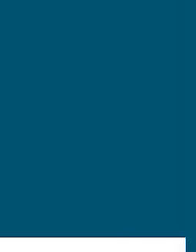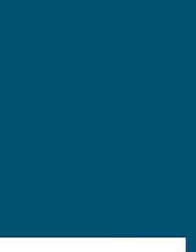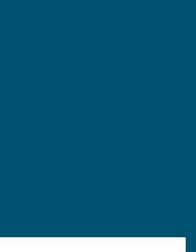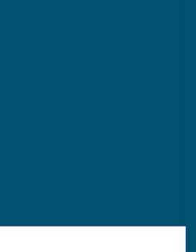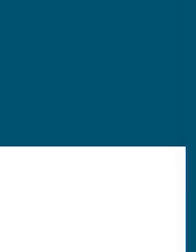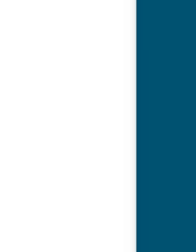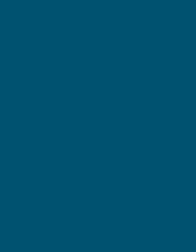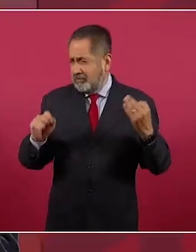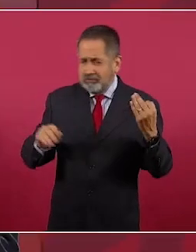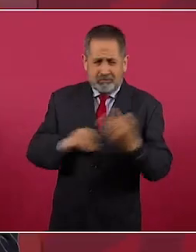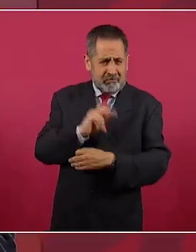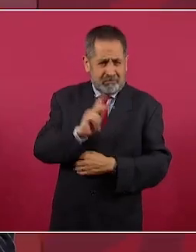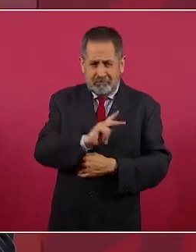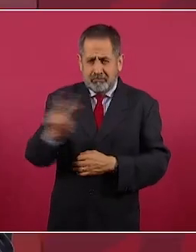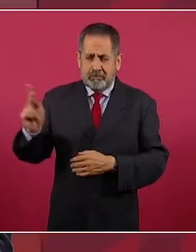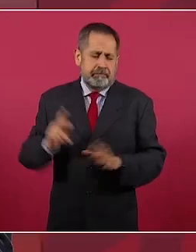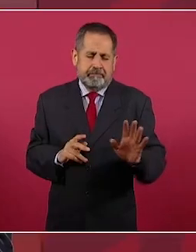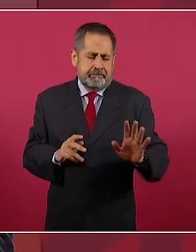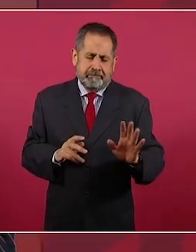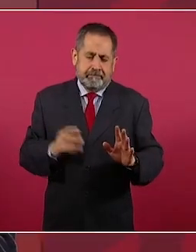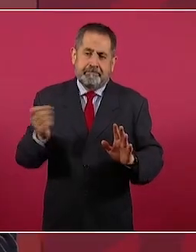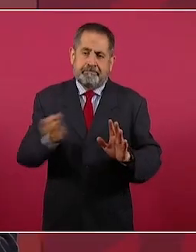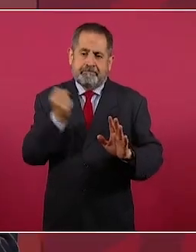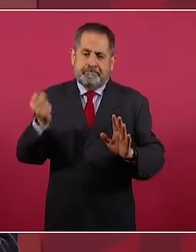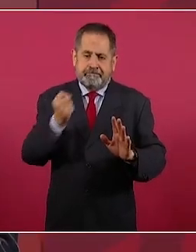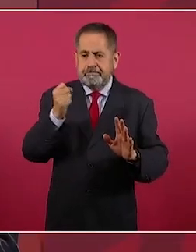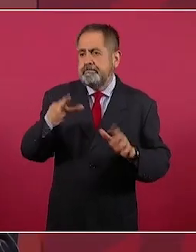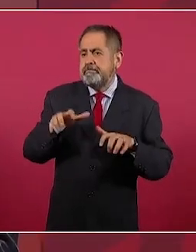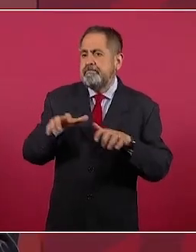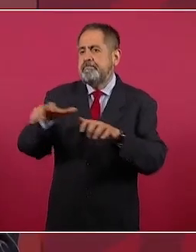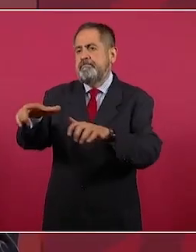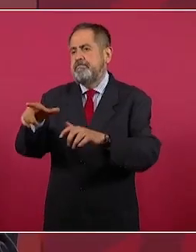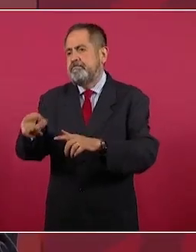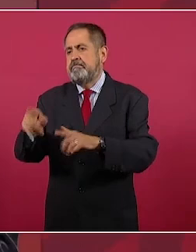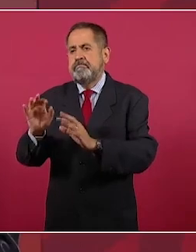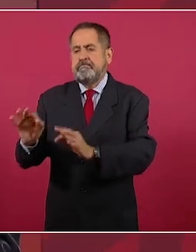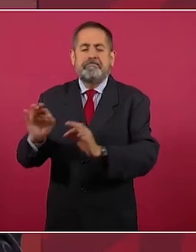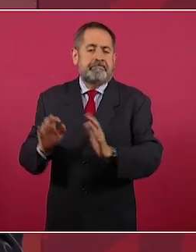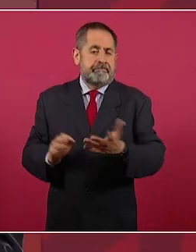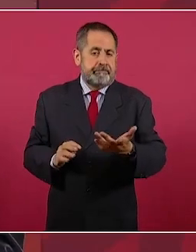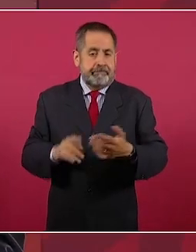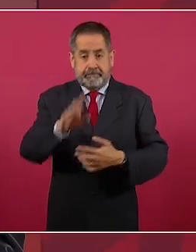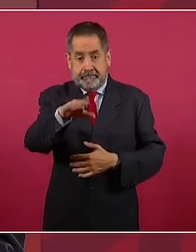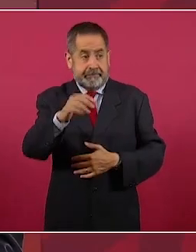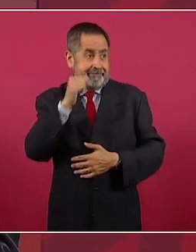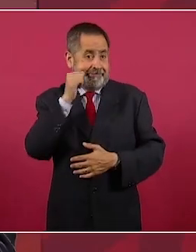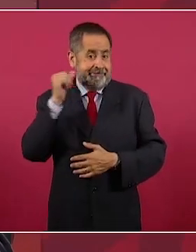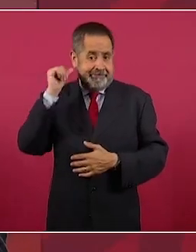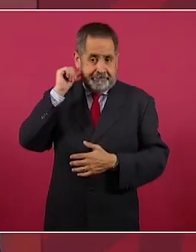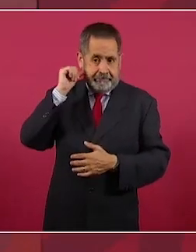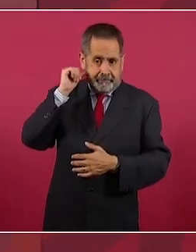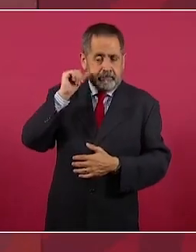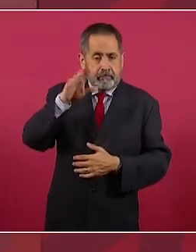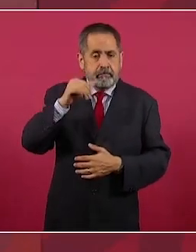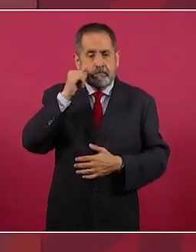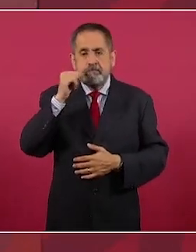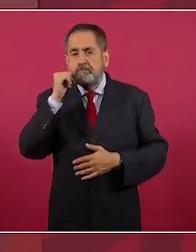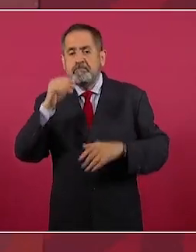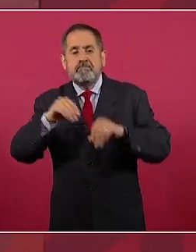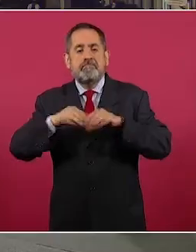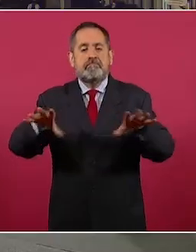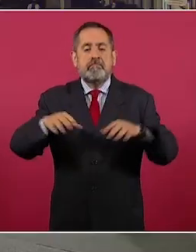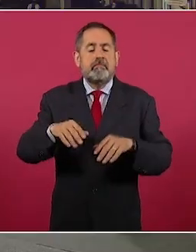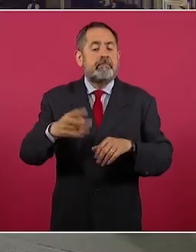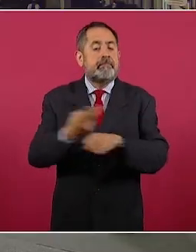Ayer se dio a conocer el resultado de la